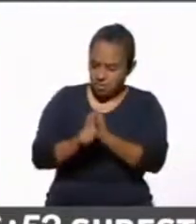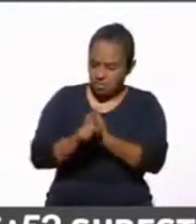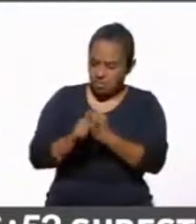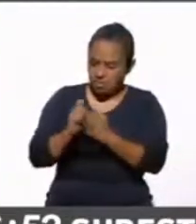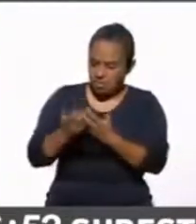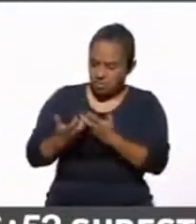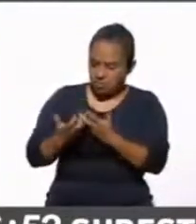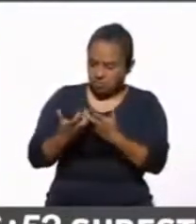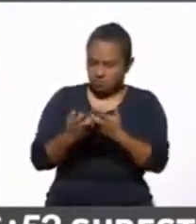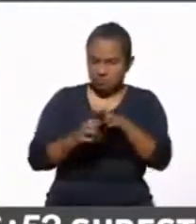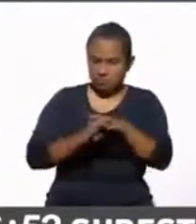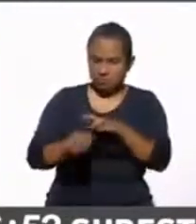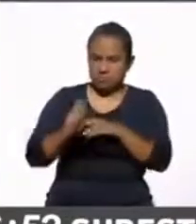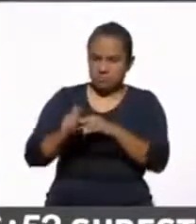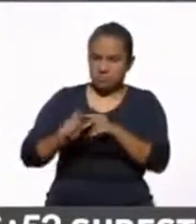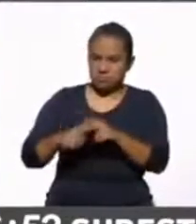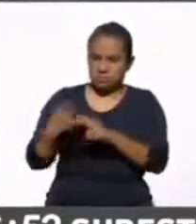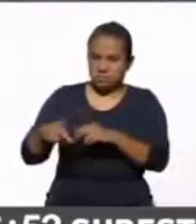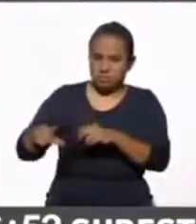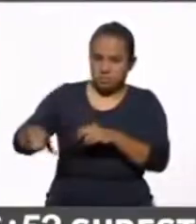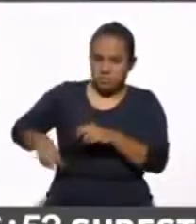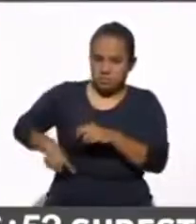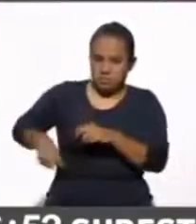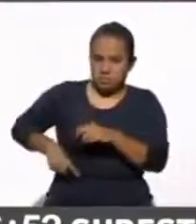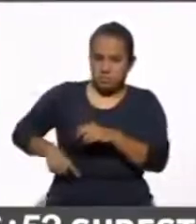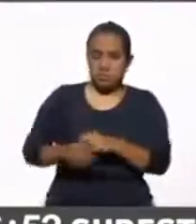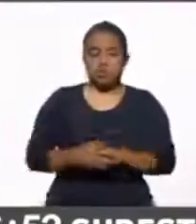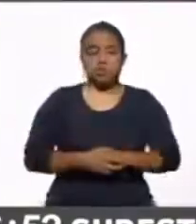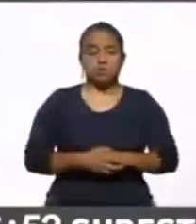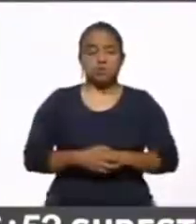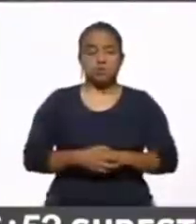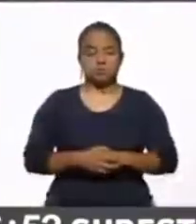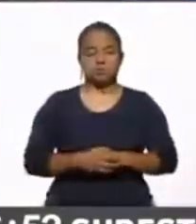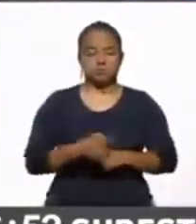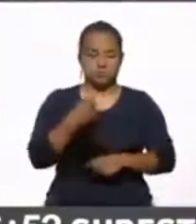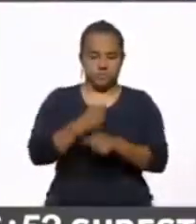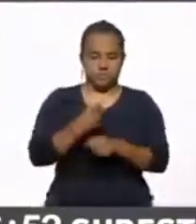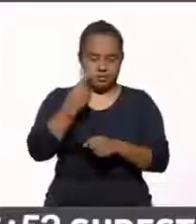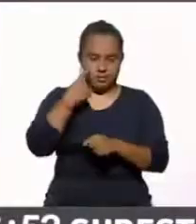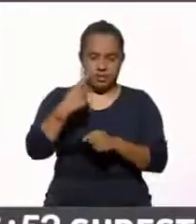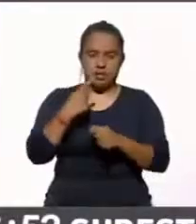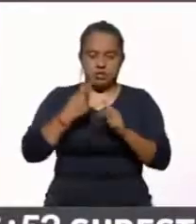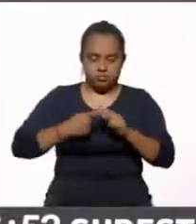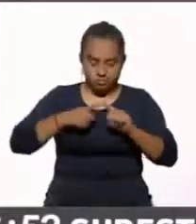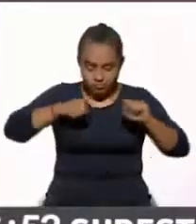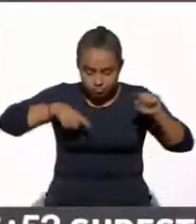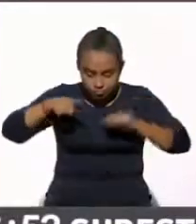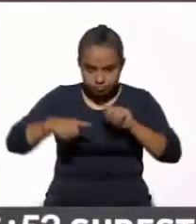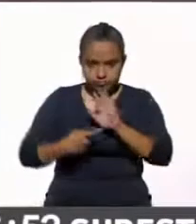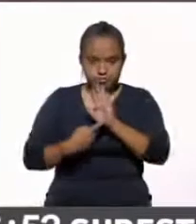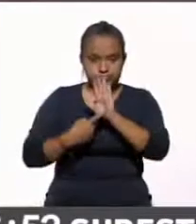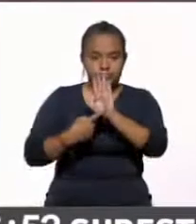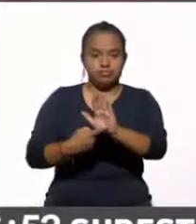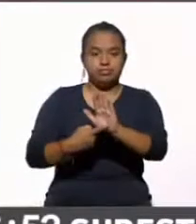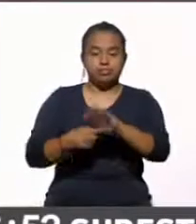al inicio de la administración. Primero te muestro un gráfico que me parece muy interesante,